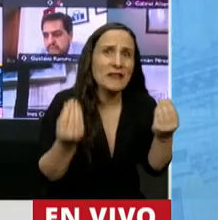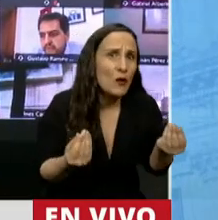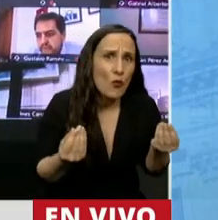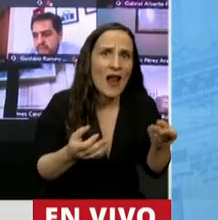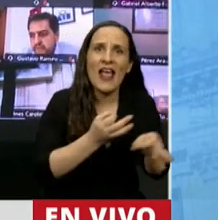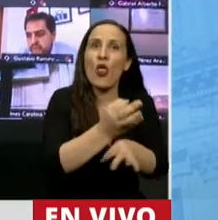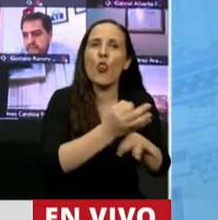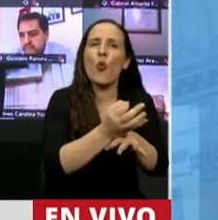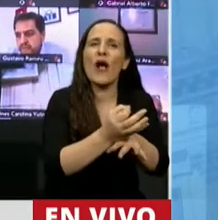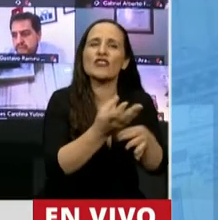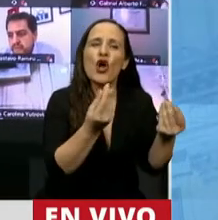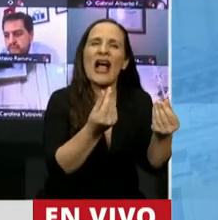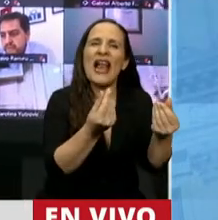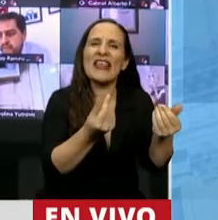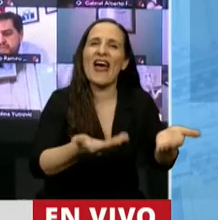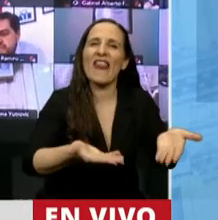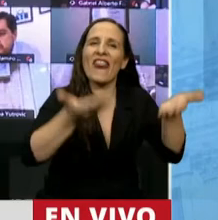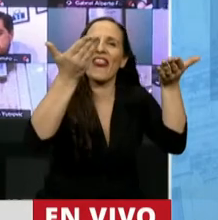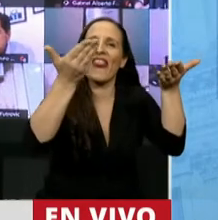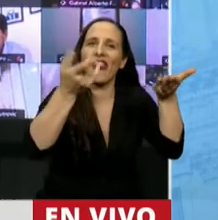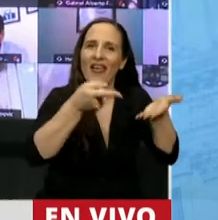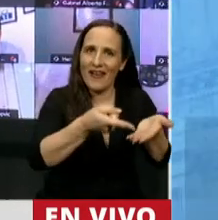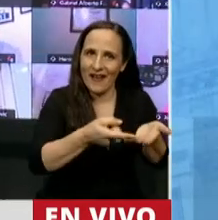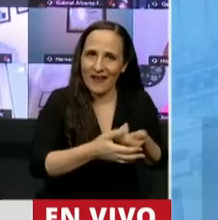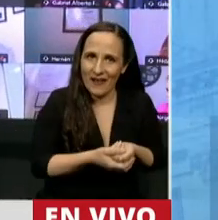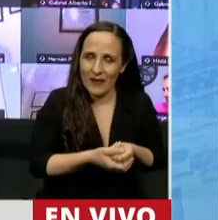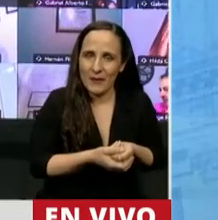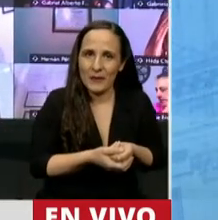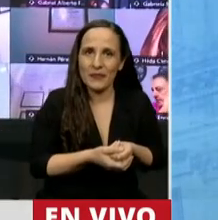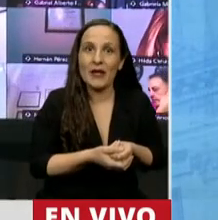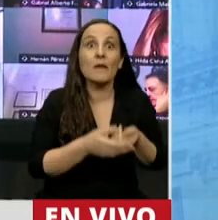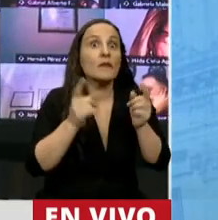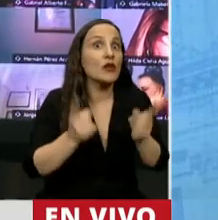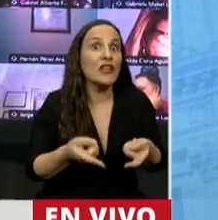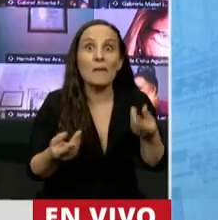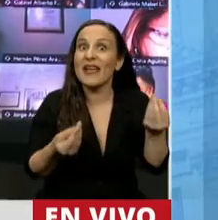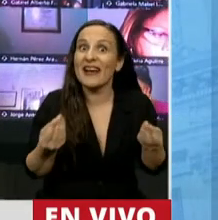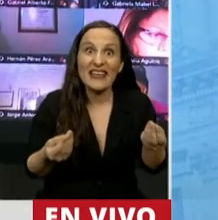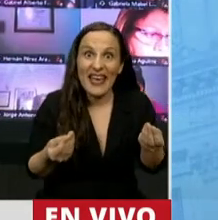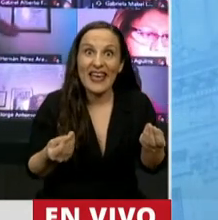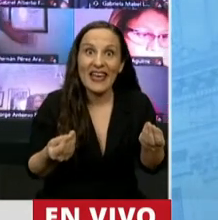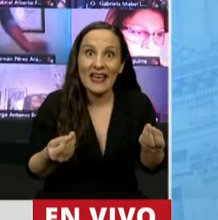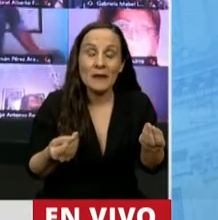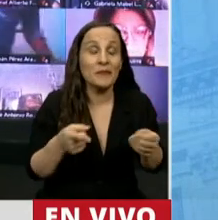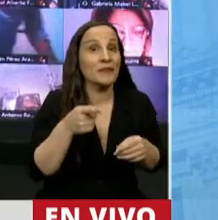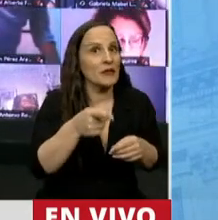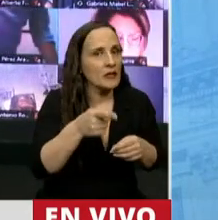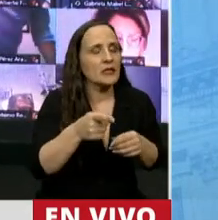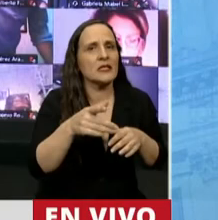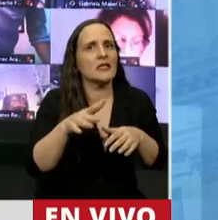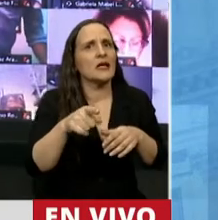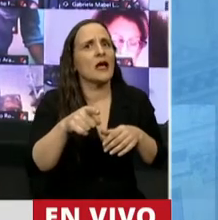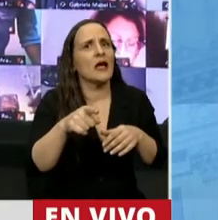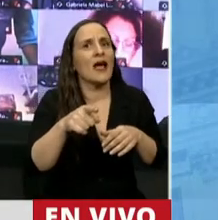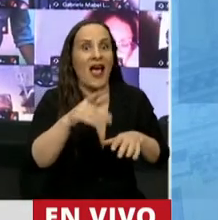eleve su calidad, pero también que no haya el grado también gravísimo de